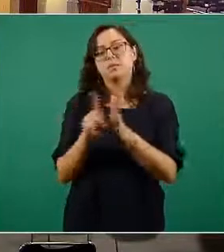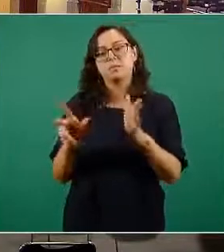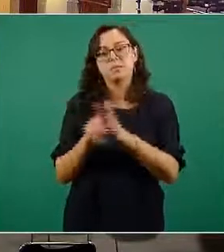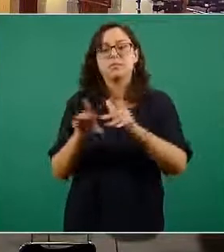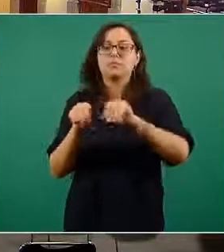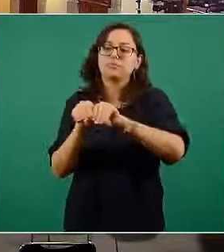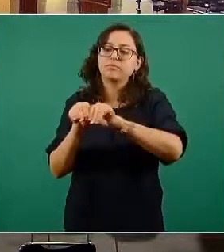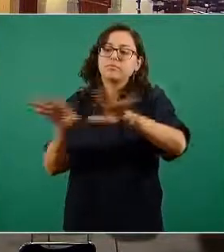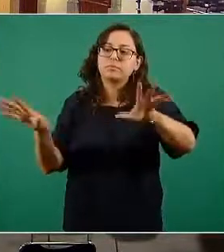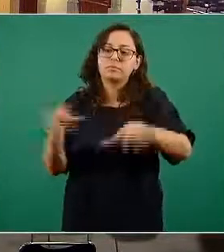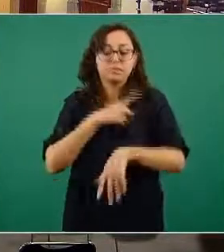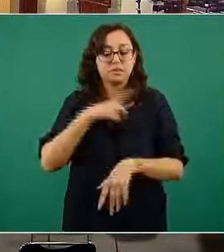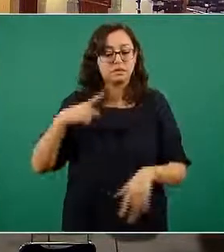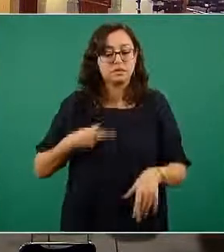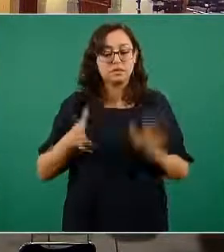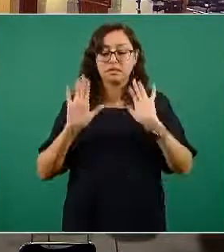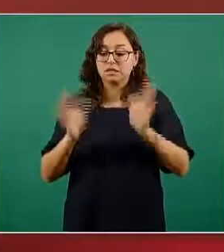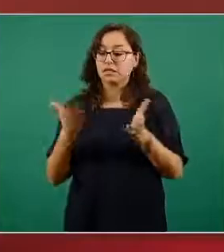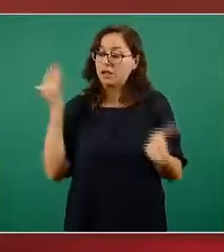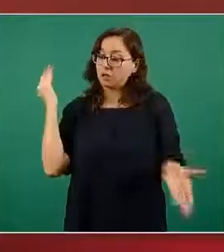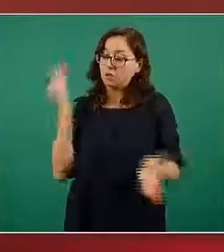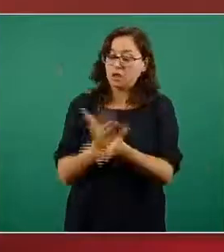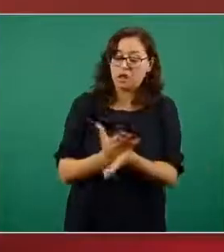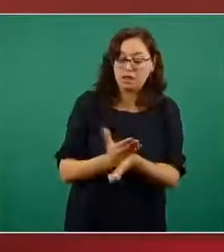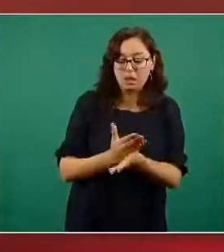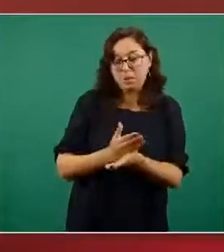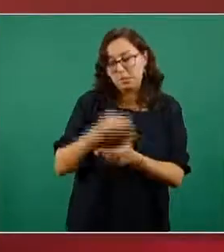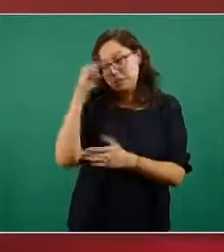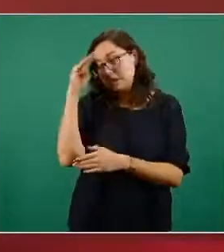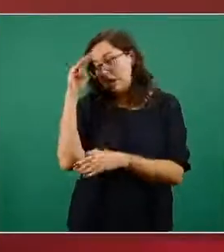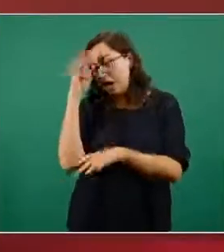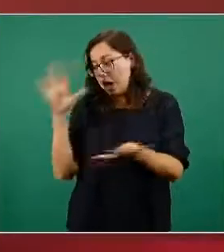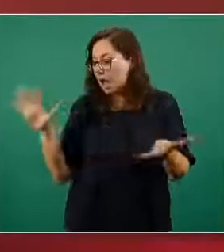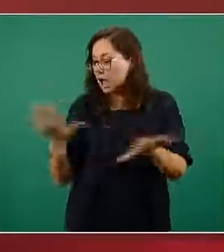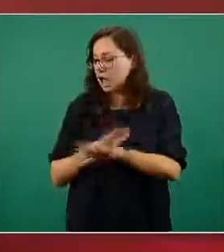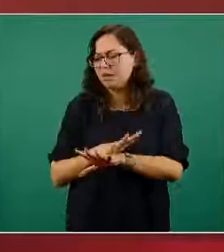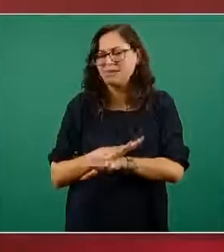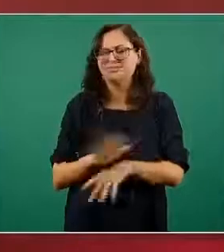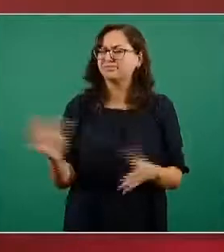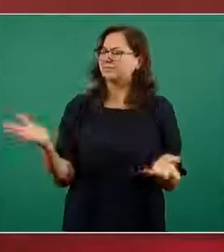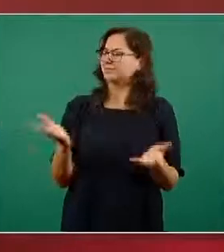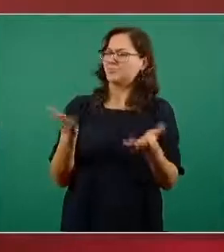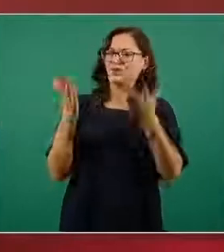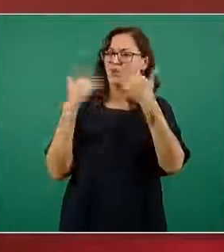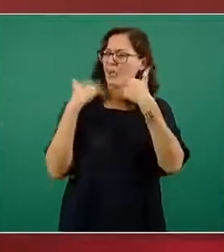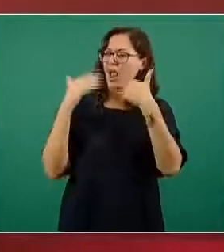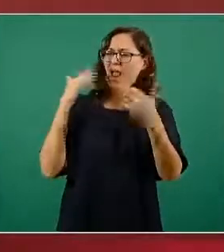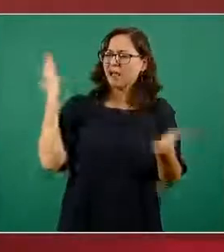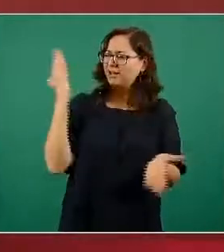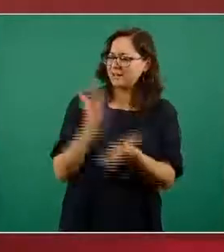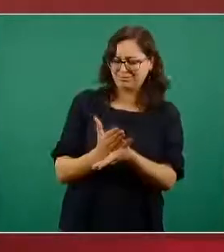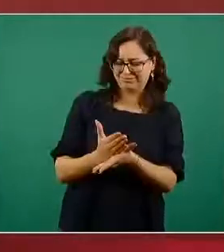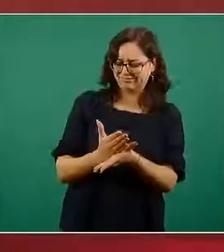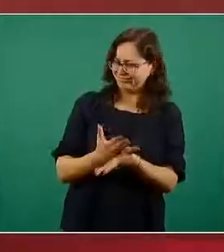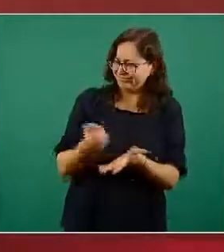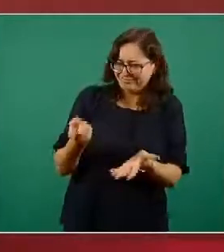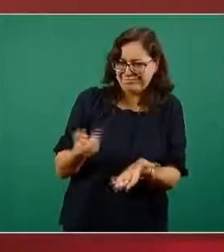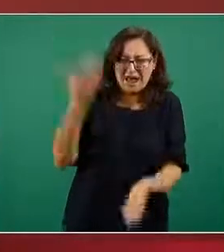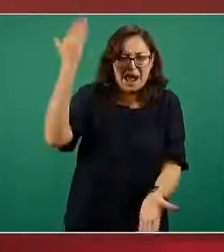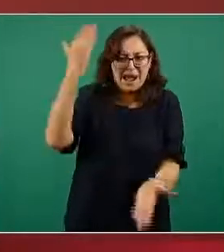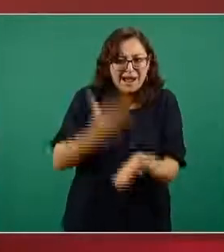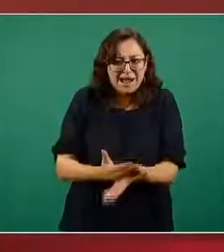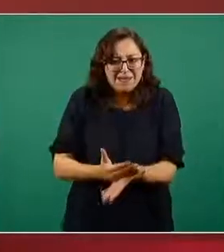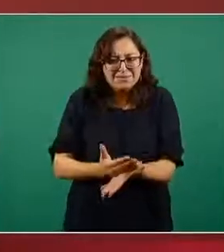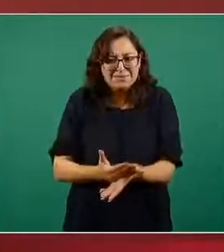hacer un alto en el camino no se puede hacer ningún alto se tiene que tomar en forma continua la expresión de hacer un alto en el camino se